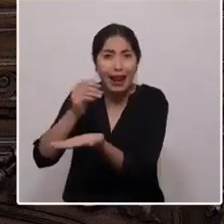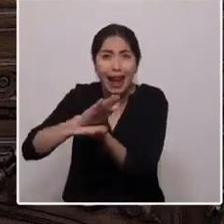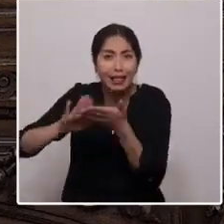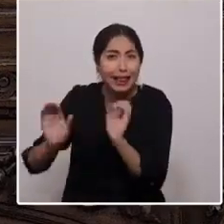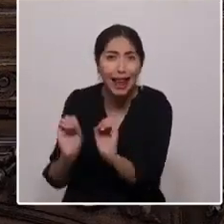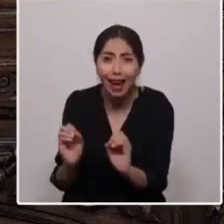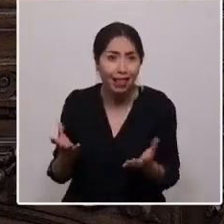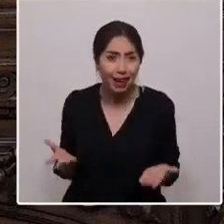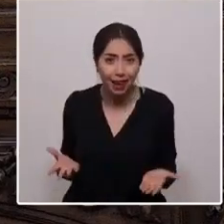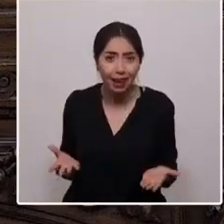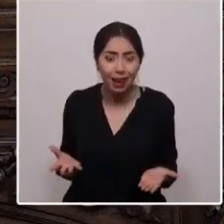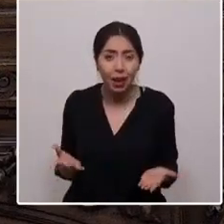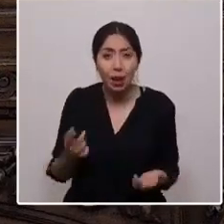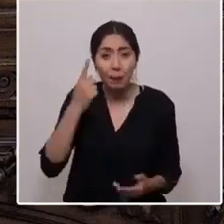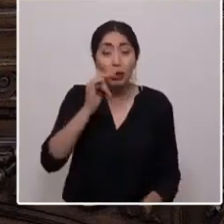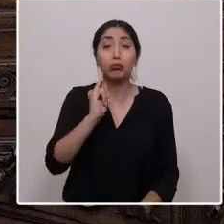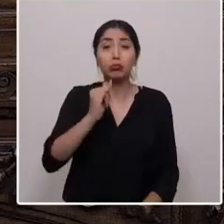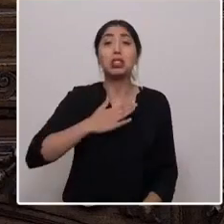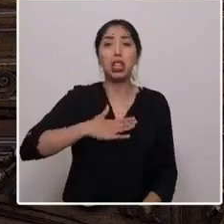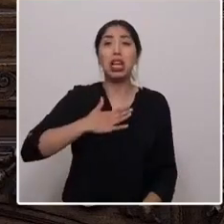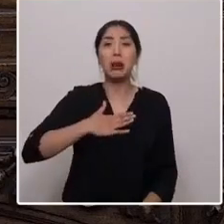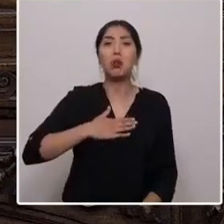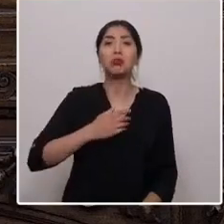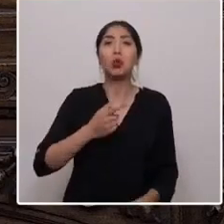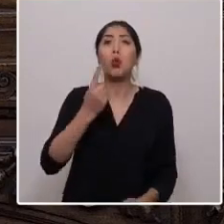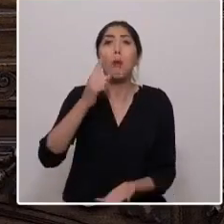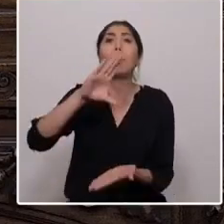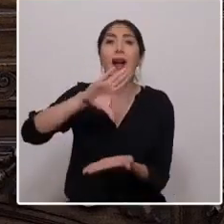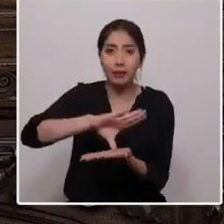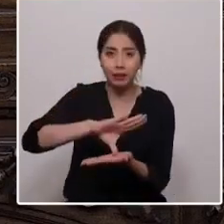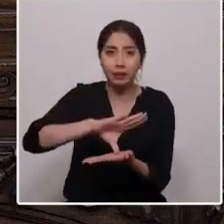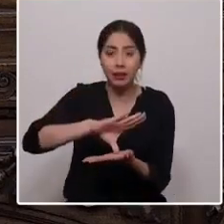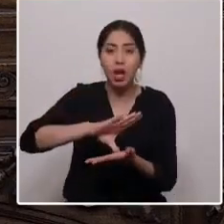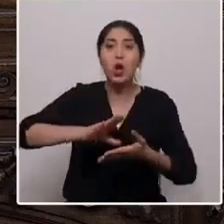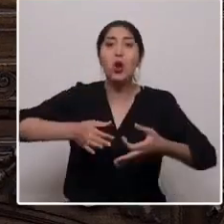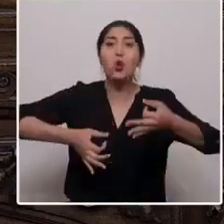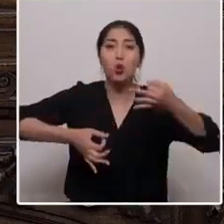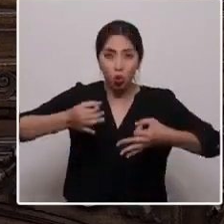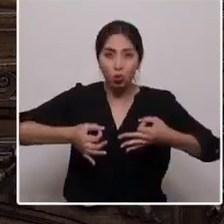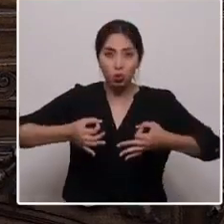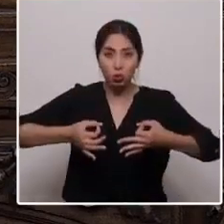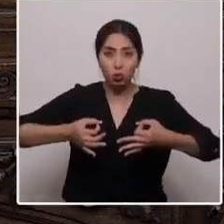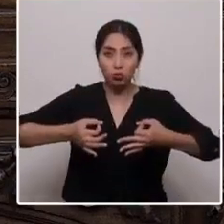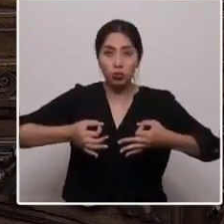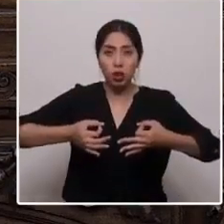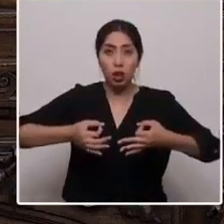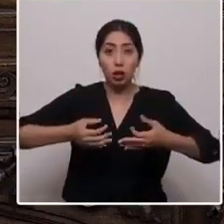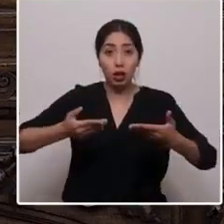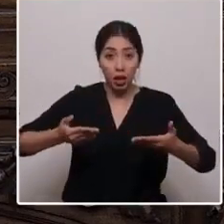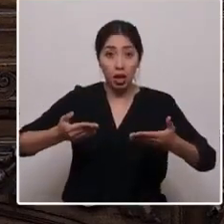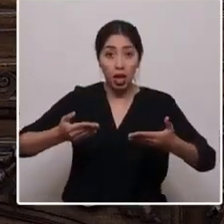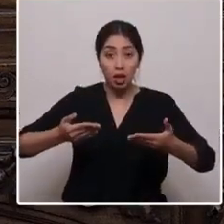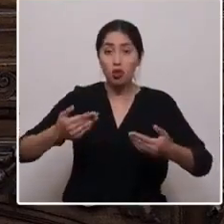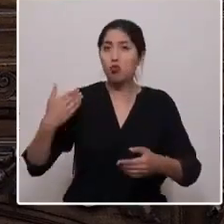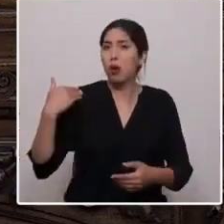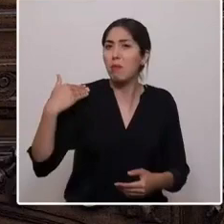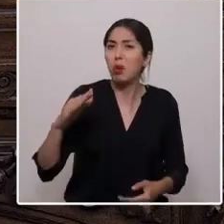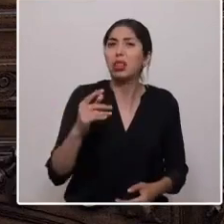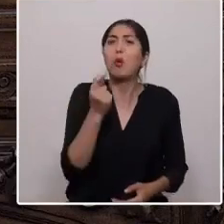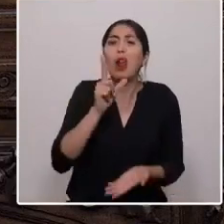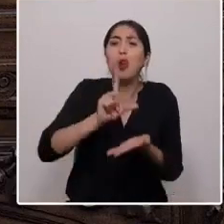que sí queremos es un país justo, donde independiente de tu lugar de nacimiento,